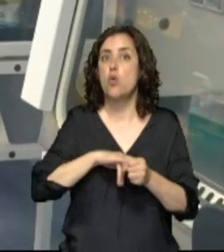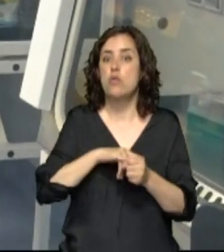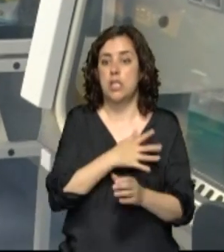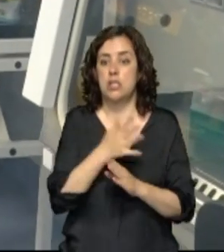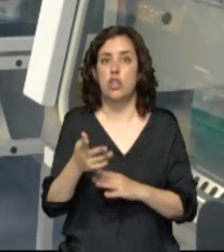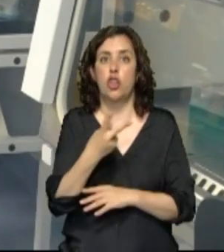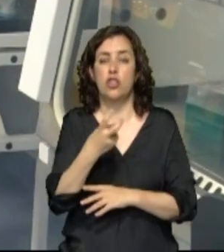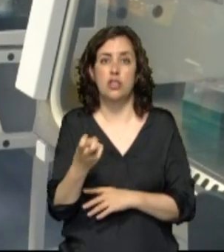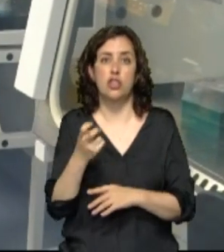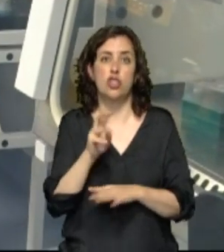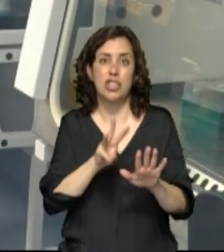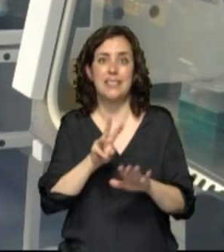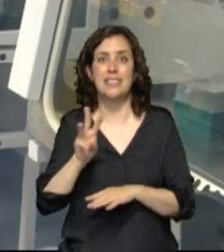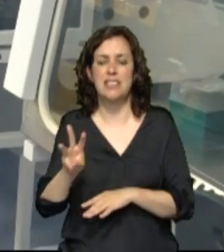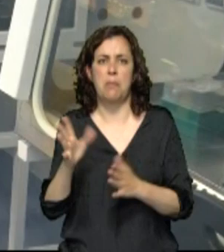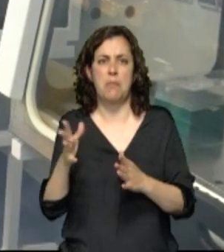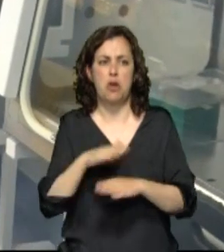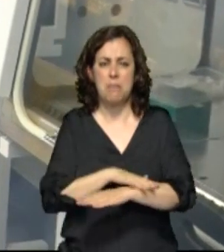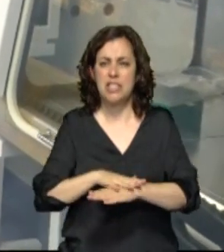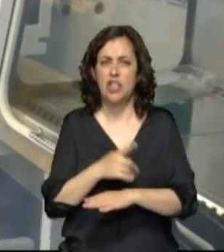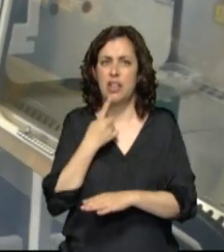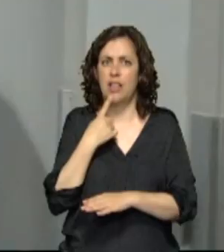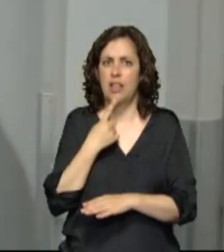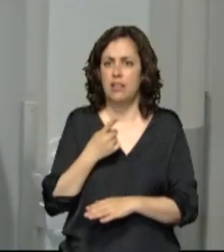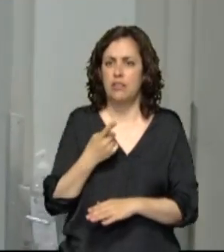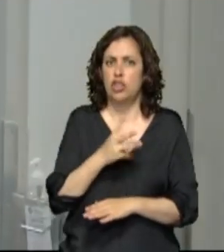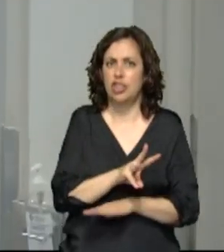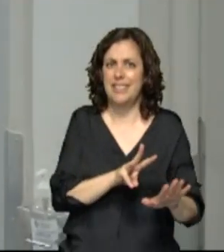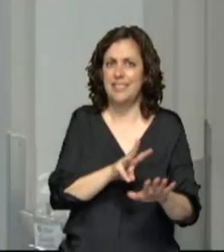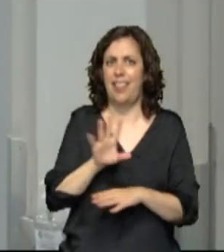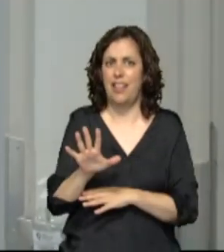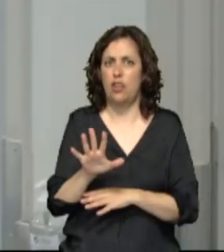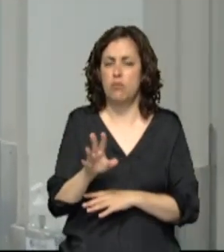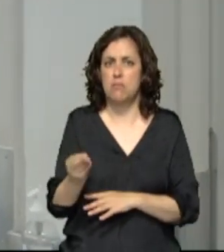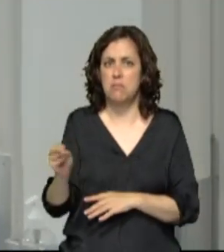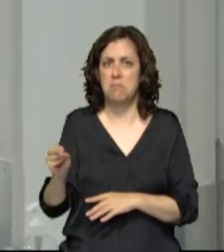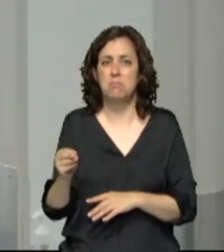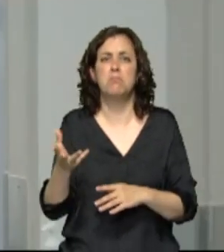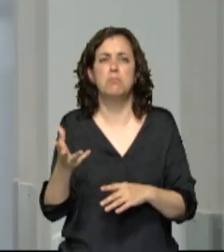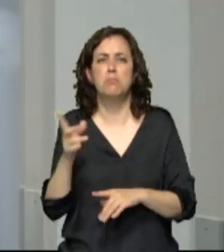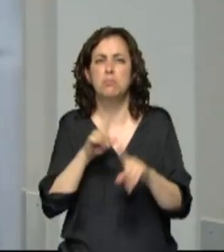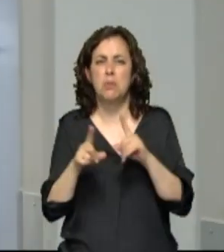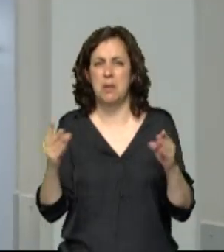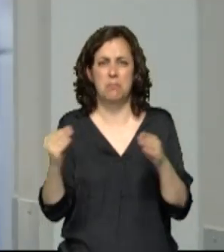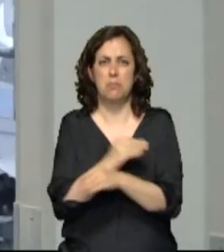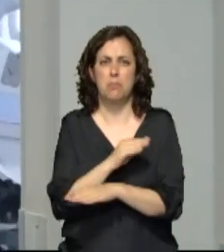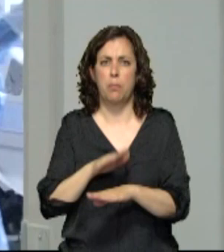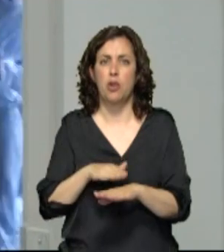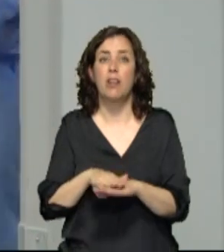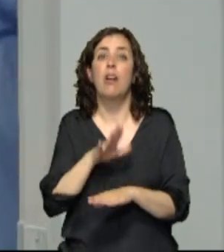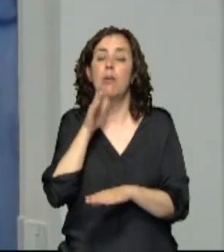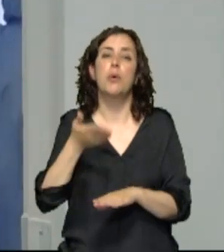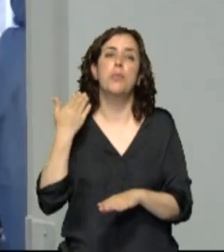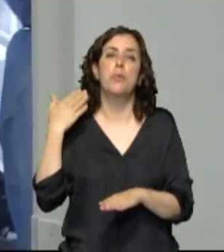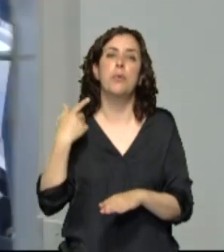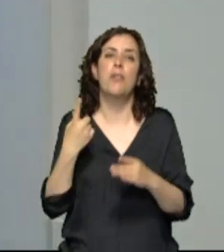Ministerio notifica 35 nuevos en la última semana. El resto, según el Ministerio, corresponde a fallecidos de los que no se había registrado la